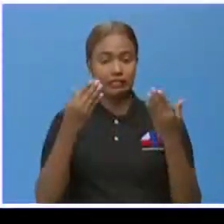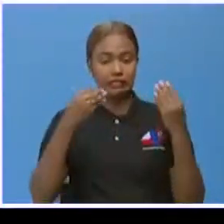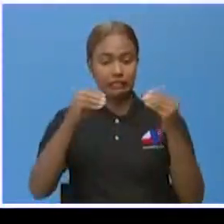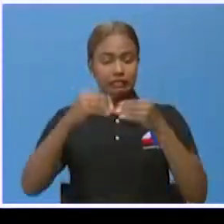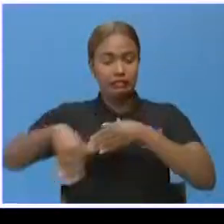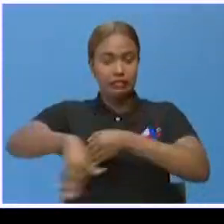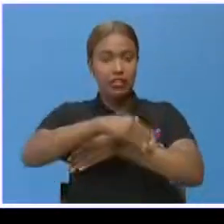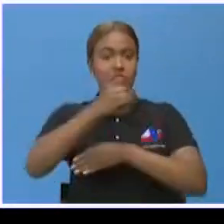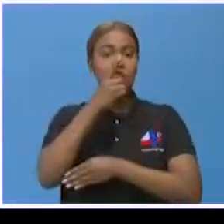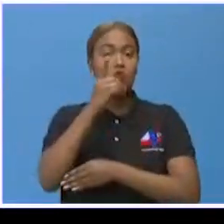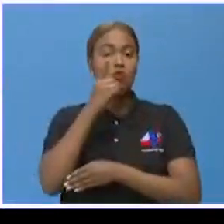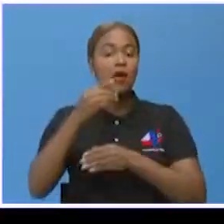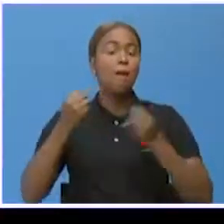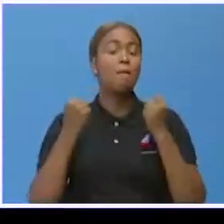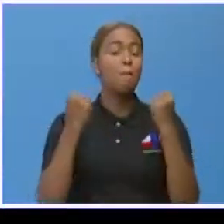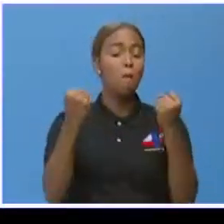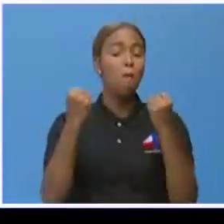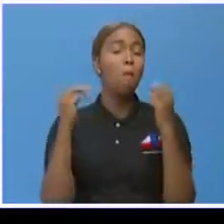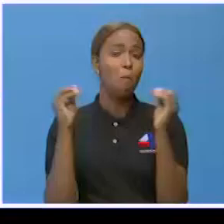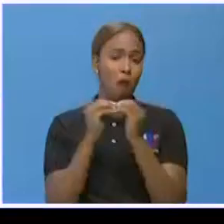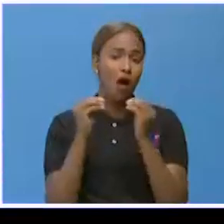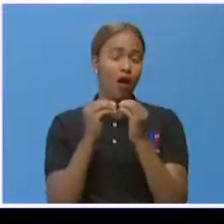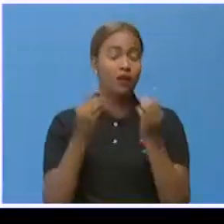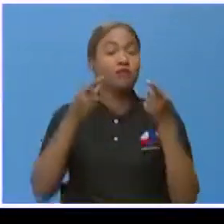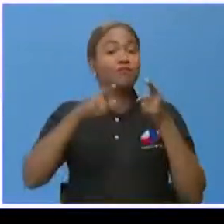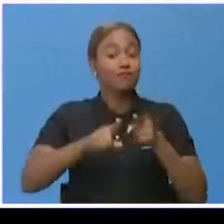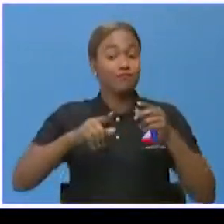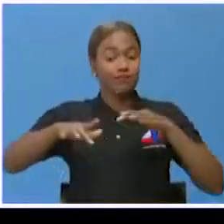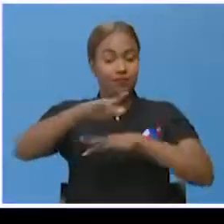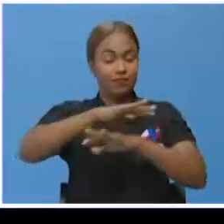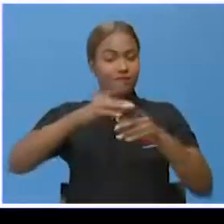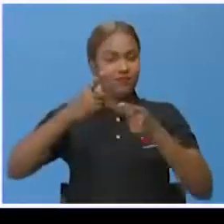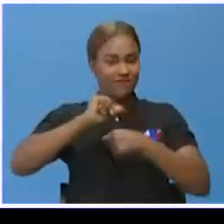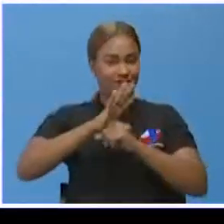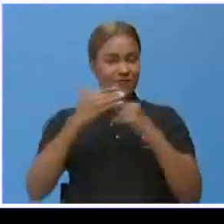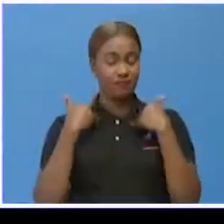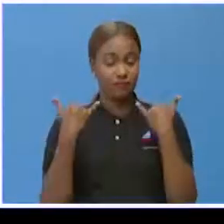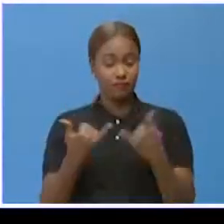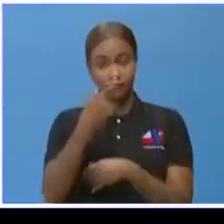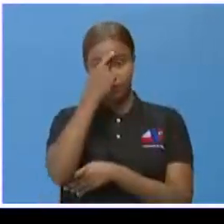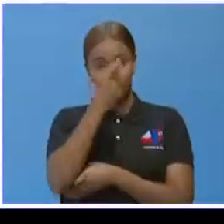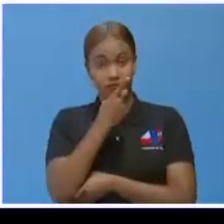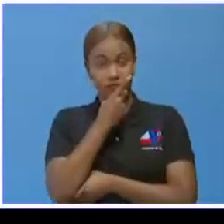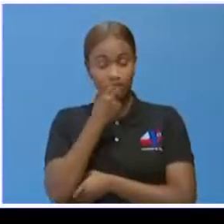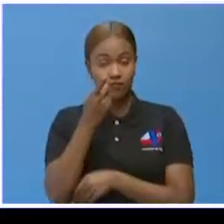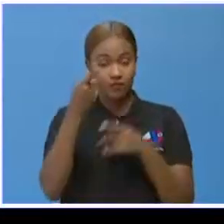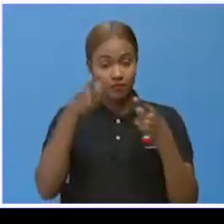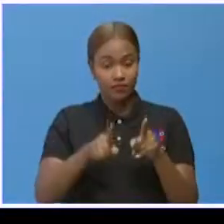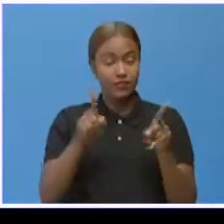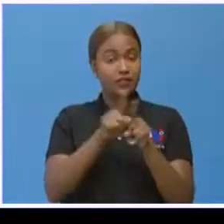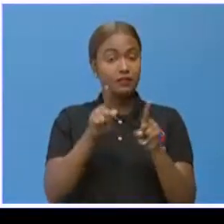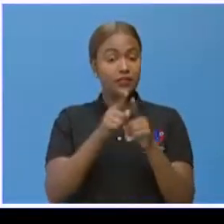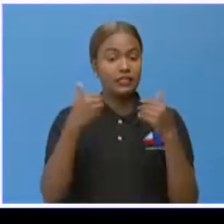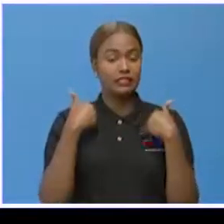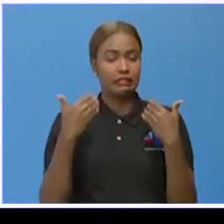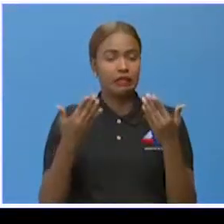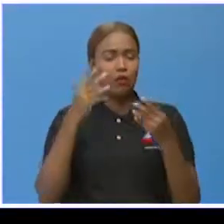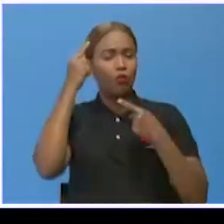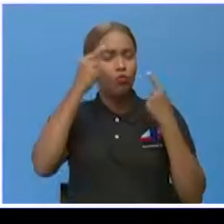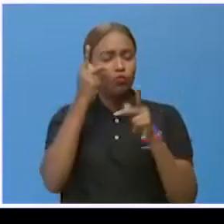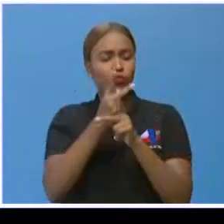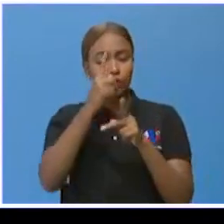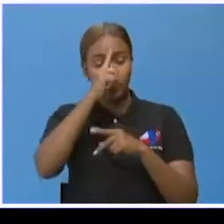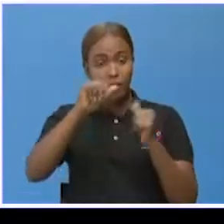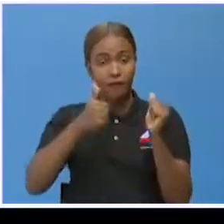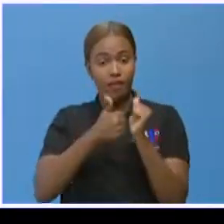Avenida Duarte lucía mucho más activa. Pese al escenario de pandemia que existe en el país y la época que supone una reflexión por